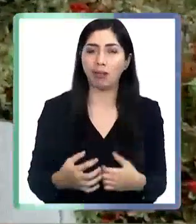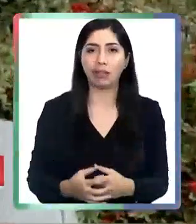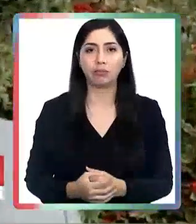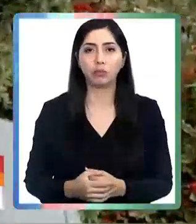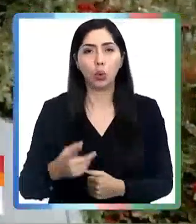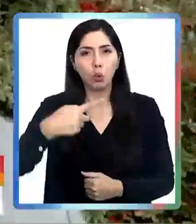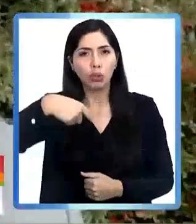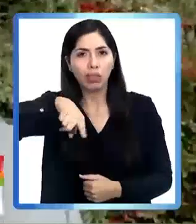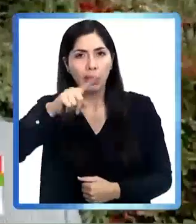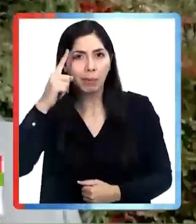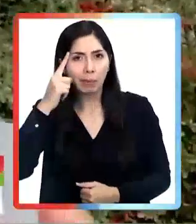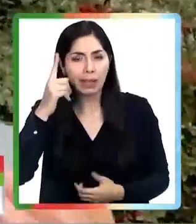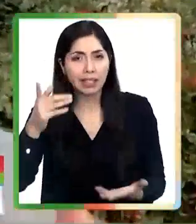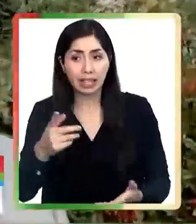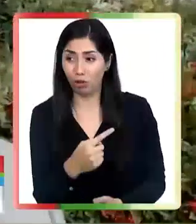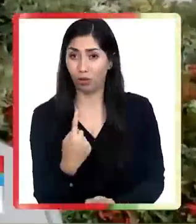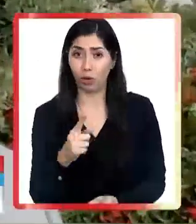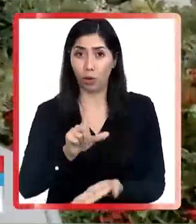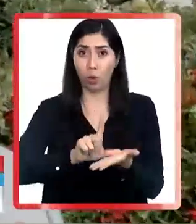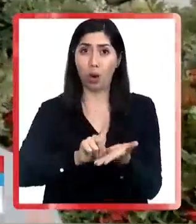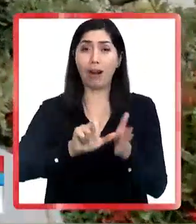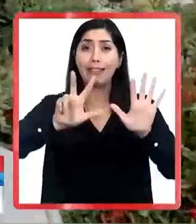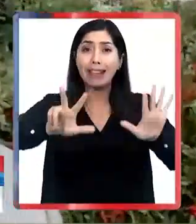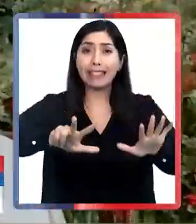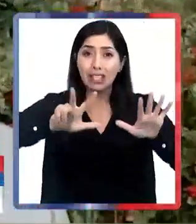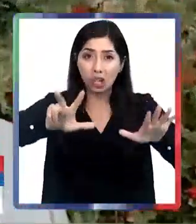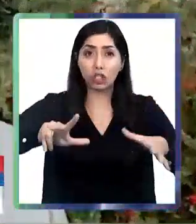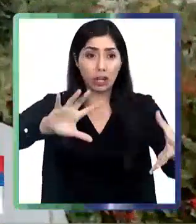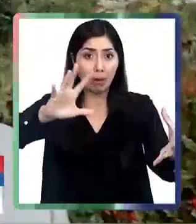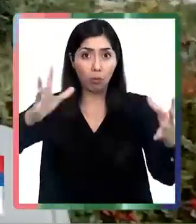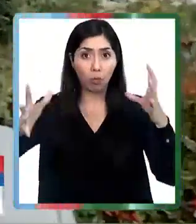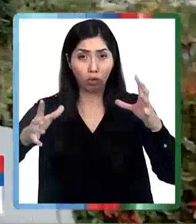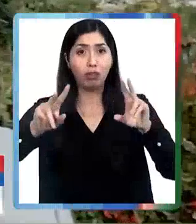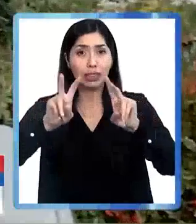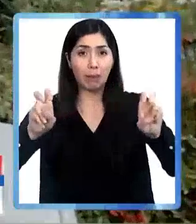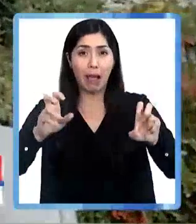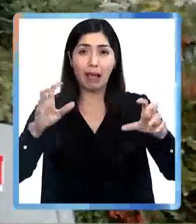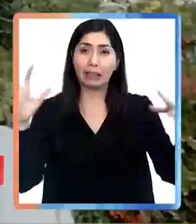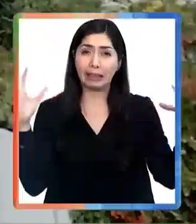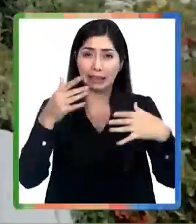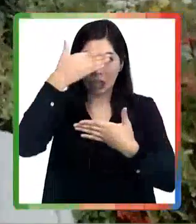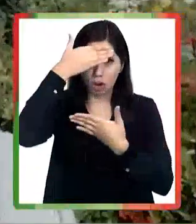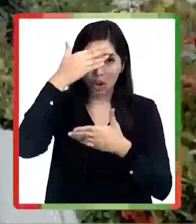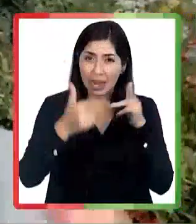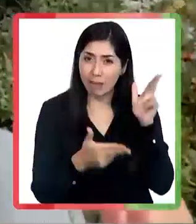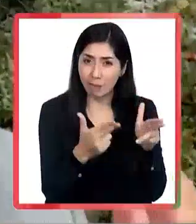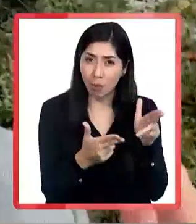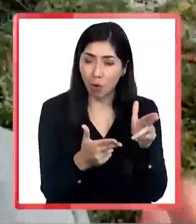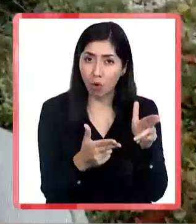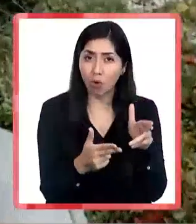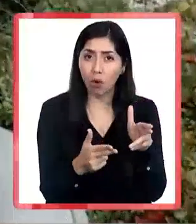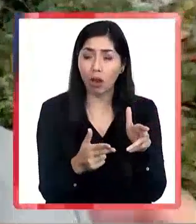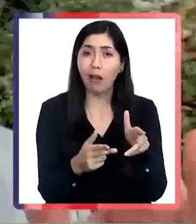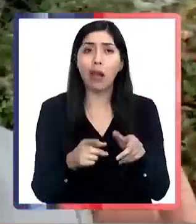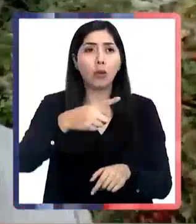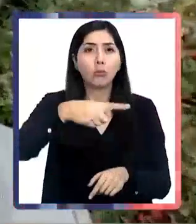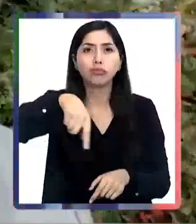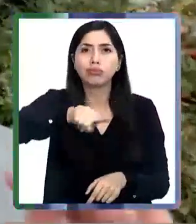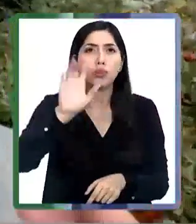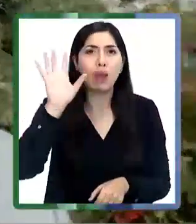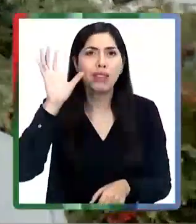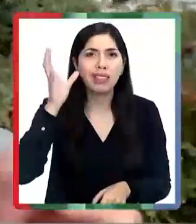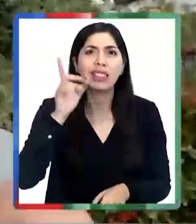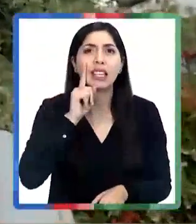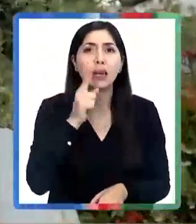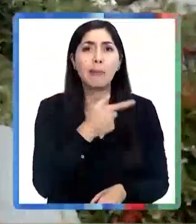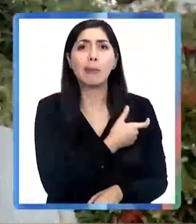creen que es casualidad que estemos en el lugar número 18 a nivel mundial respecto al terrorismo? No es casualidad y eso no lo han entendido ninguno de